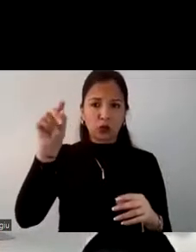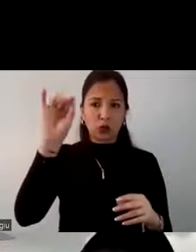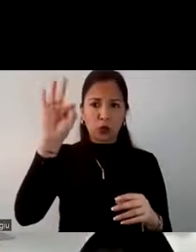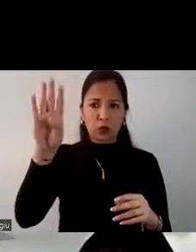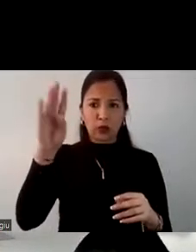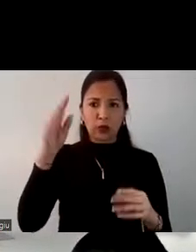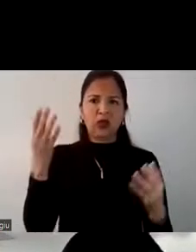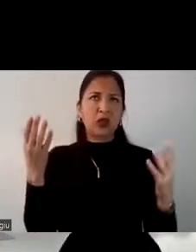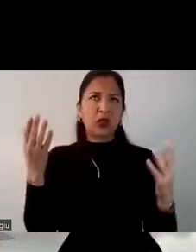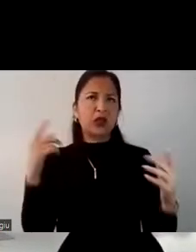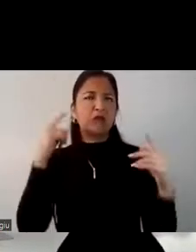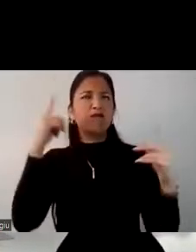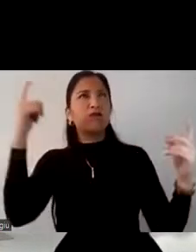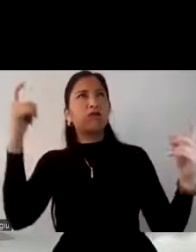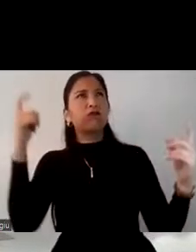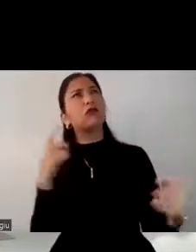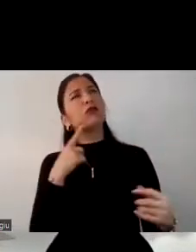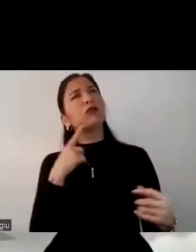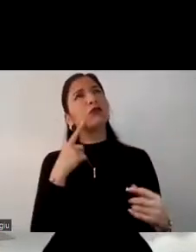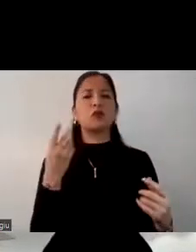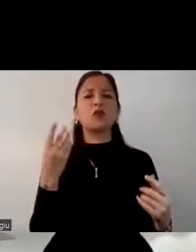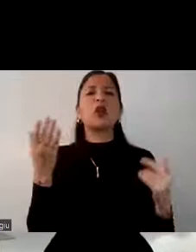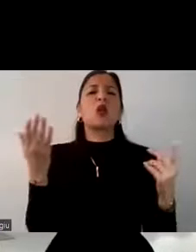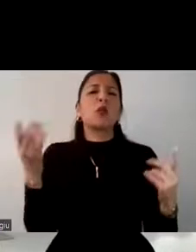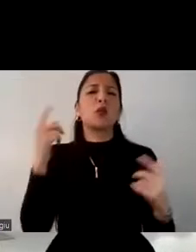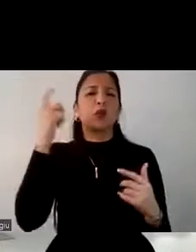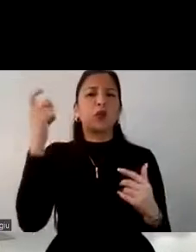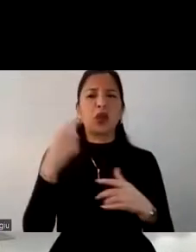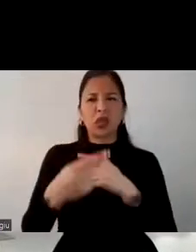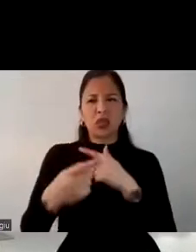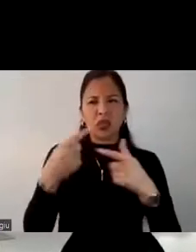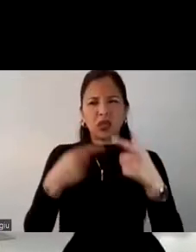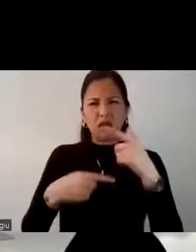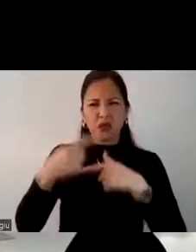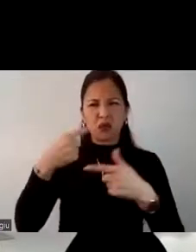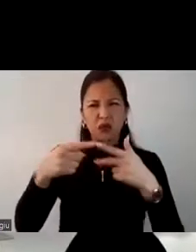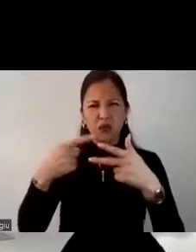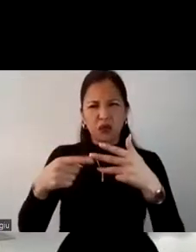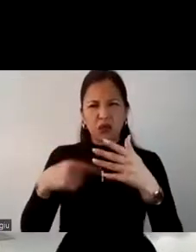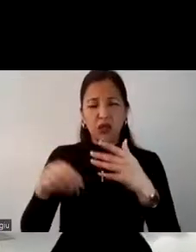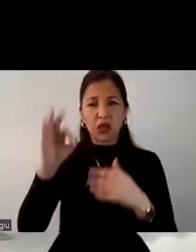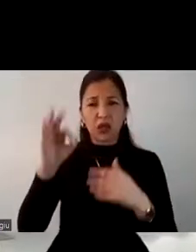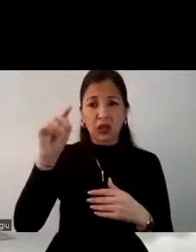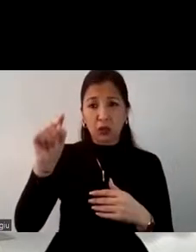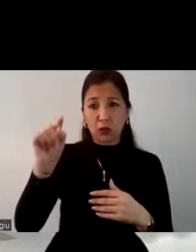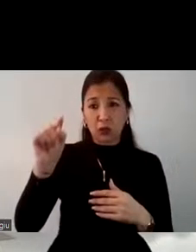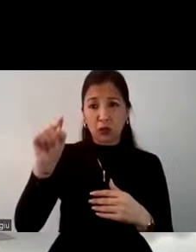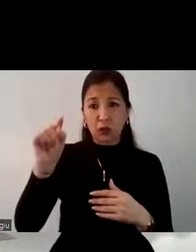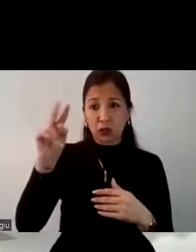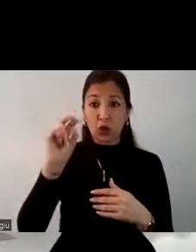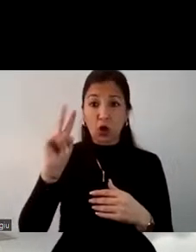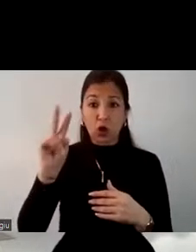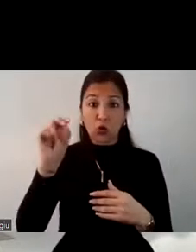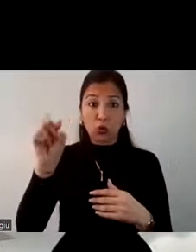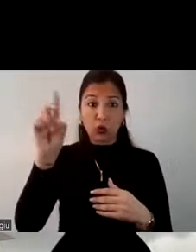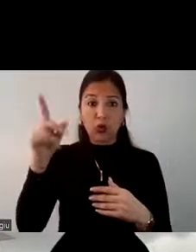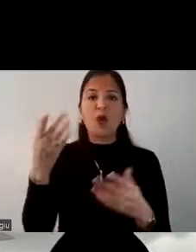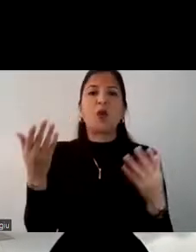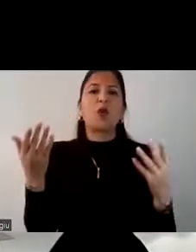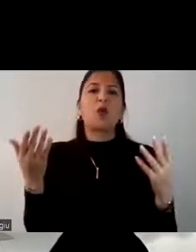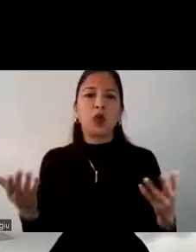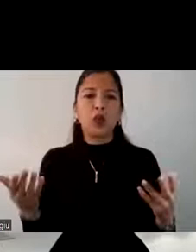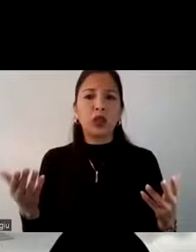Y entonces acá nos hacemos la pregunta, ¿por qué habría tal diferencia entre un 3.7 y un 2.9? Es porque el Fondo